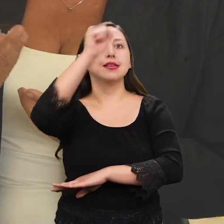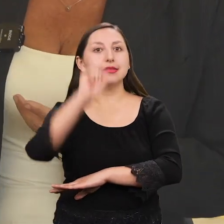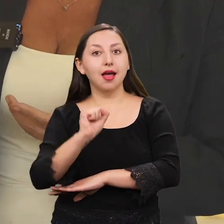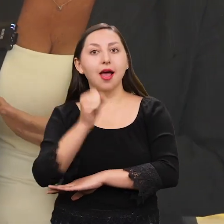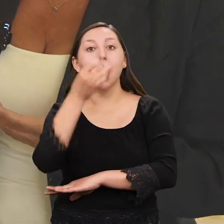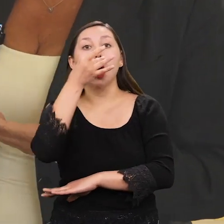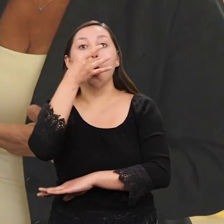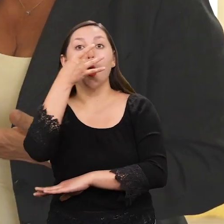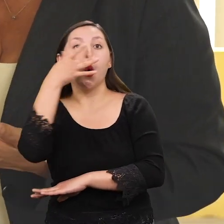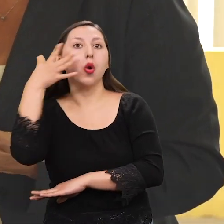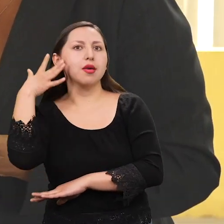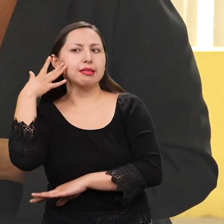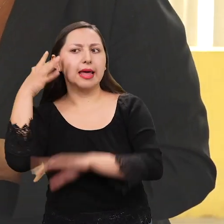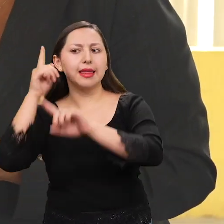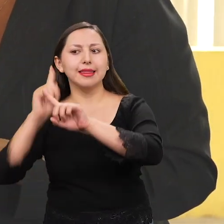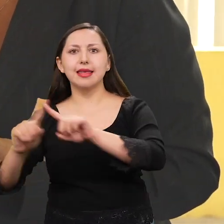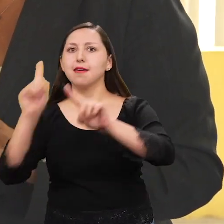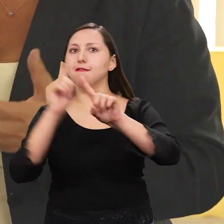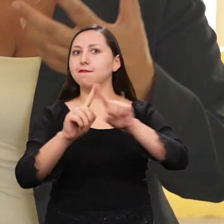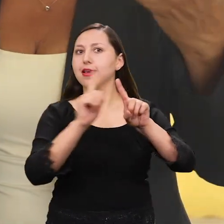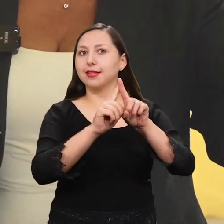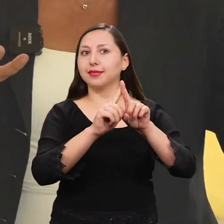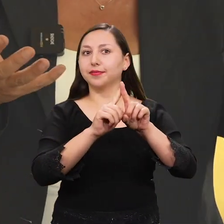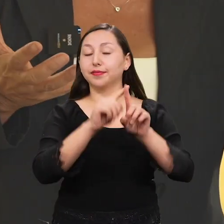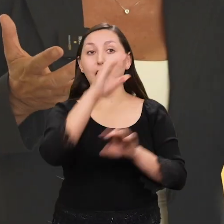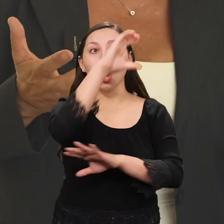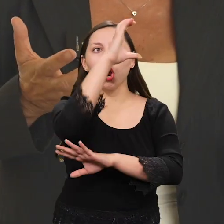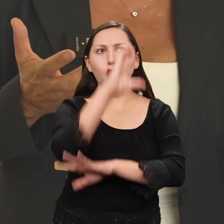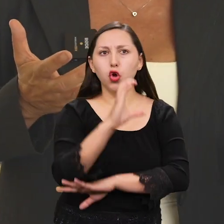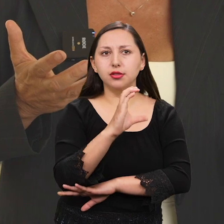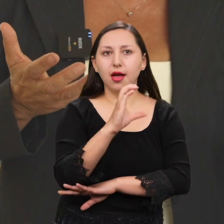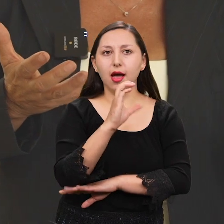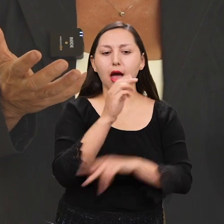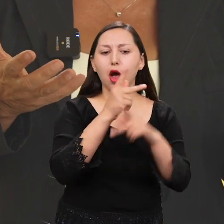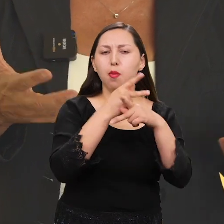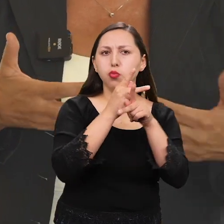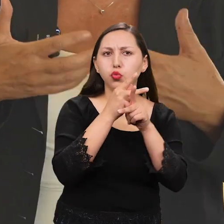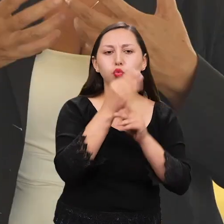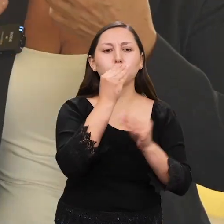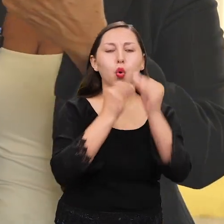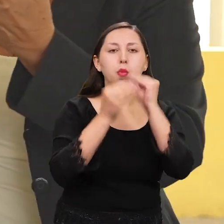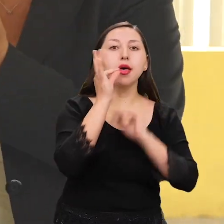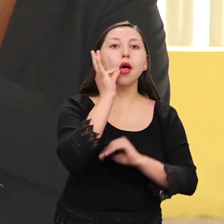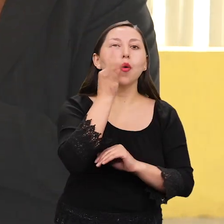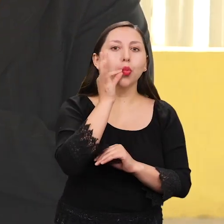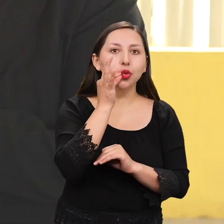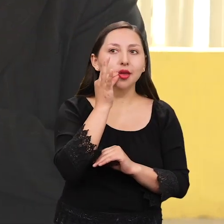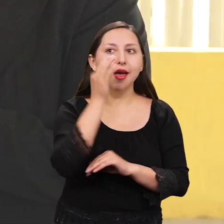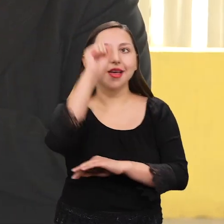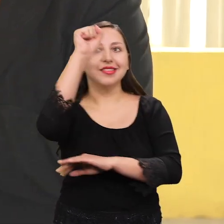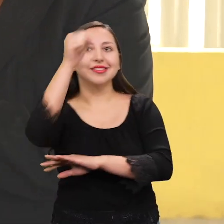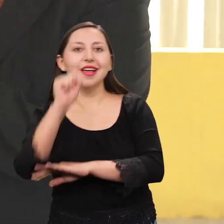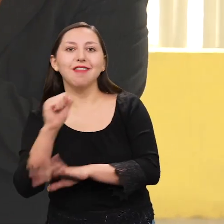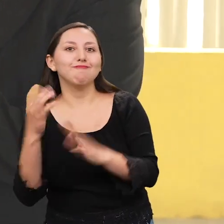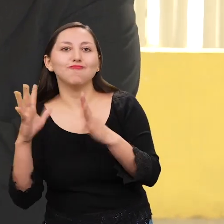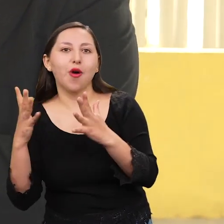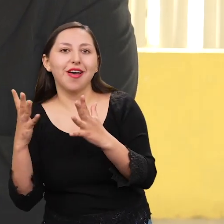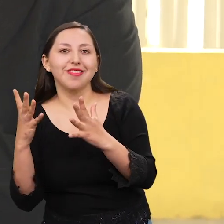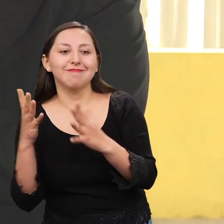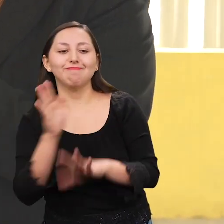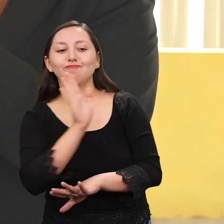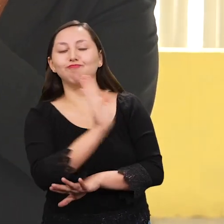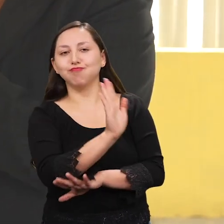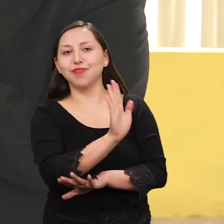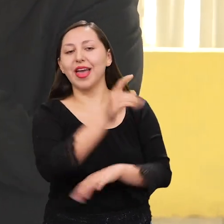Y, por ejemplo, las frutas en la costa a veces no dan las mismas frutas en la sierra. Pero necesitas tener una seña propia para